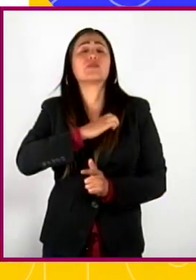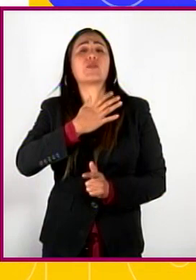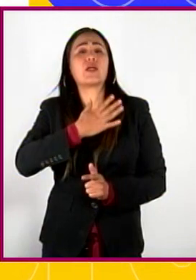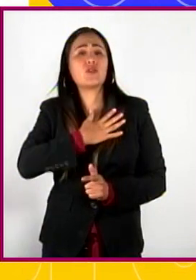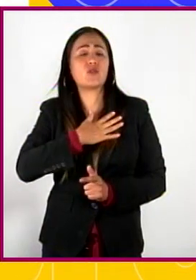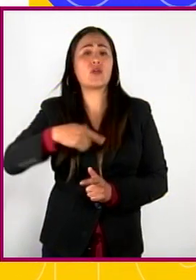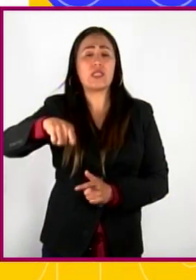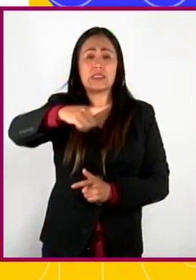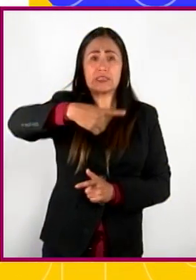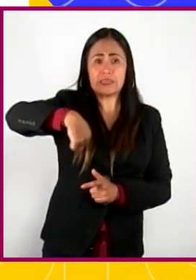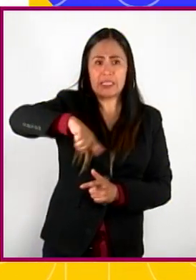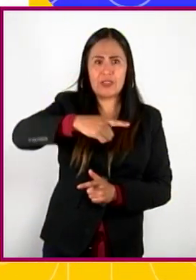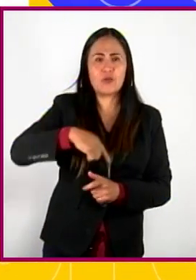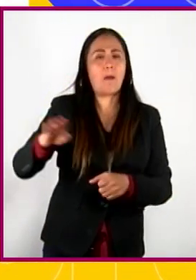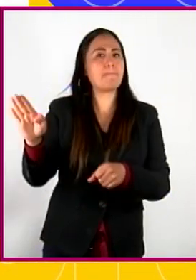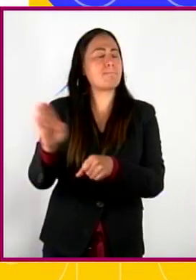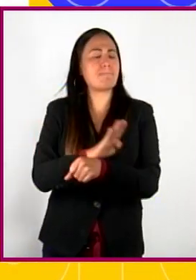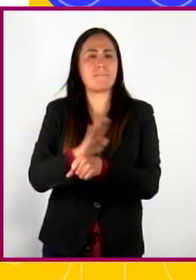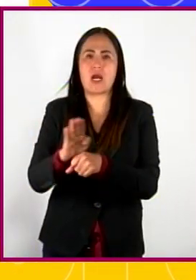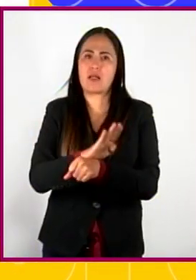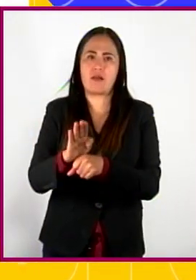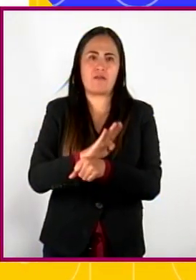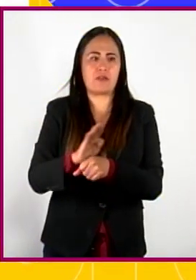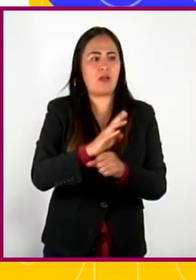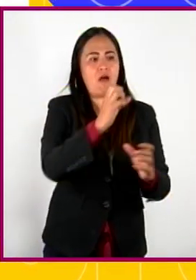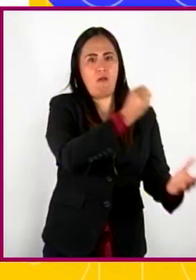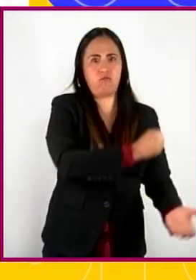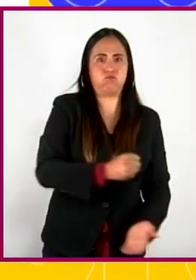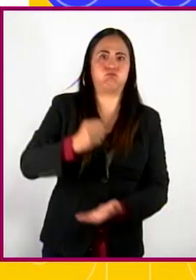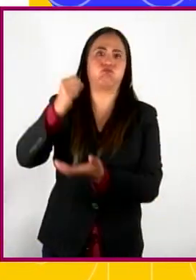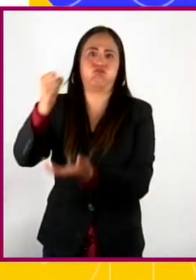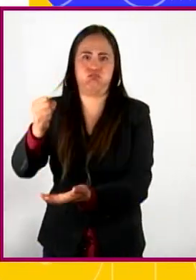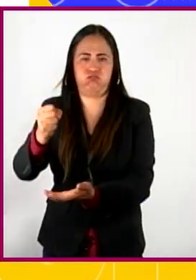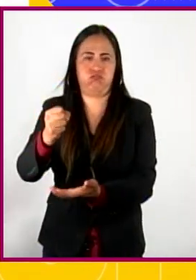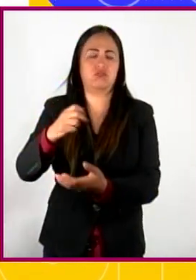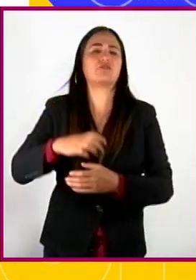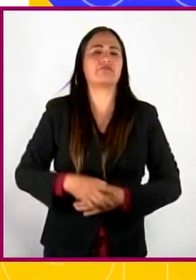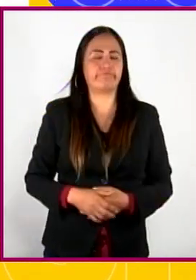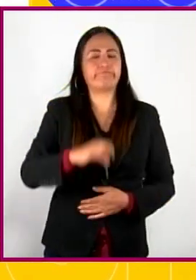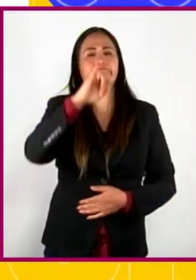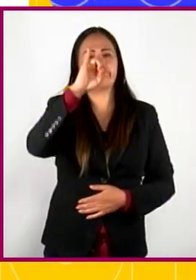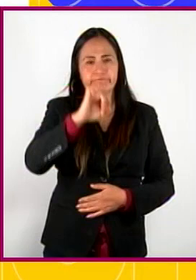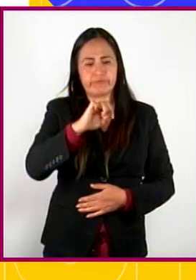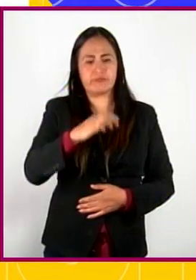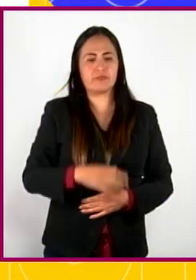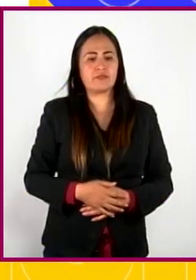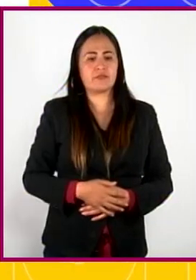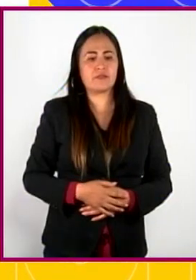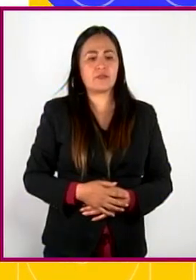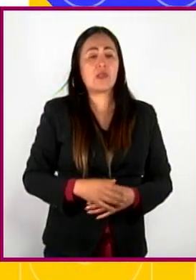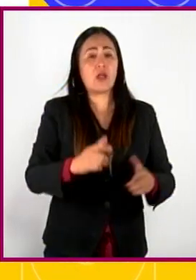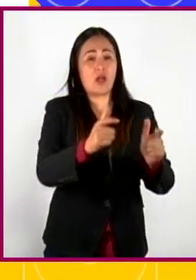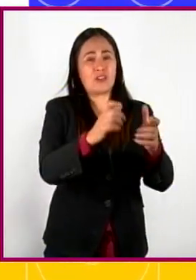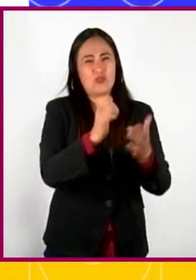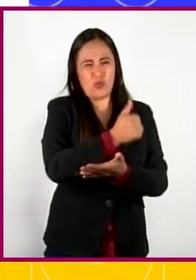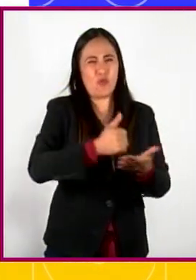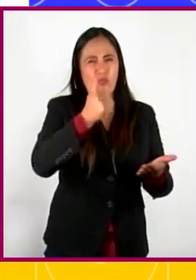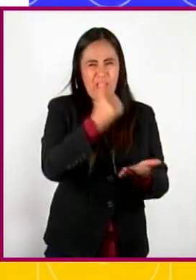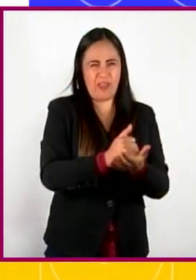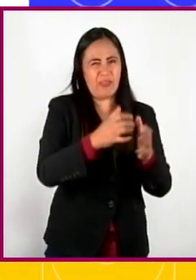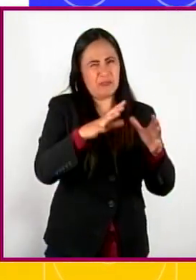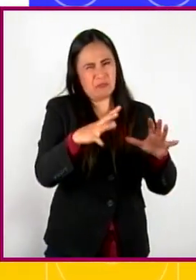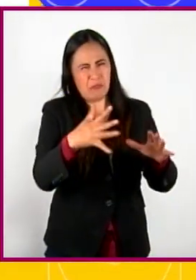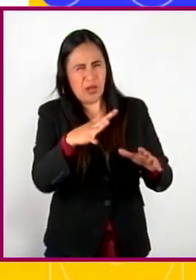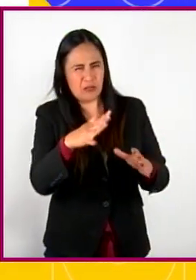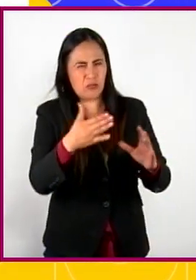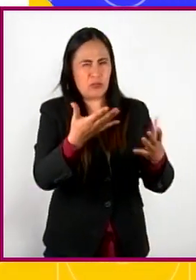en los principales beneficiarios de dichos tributos. De esta manera, muchos altépetl se convirtieron en